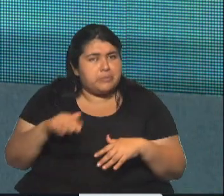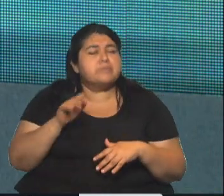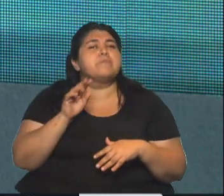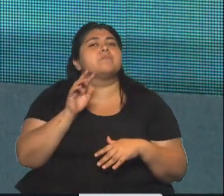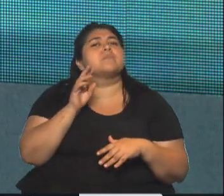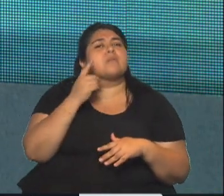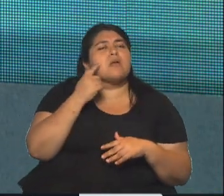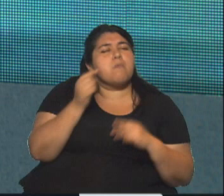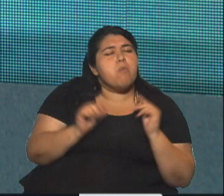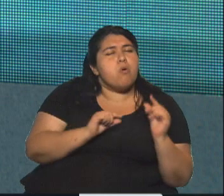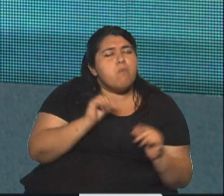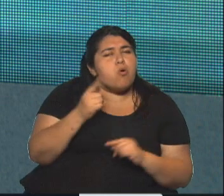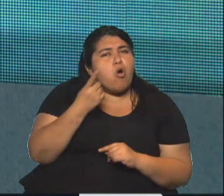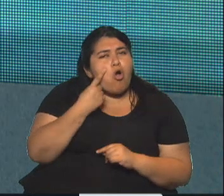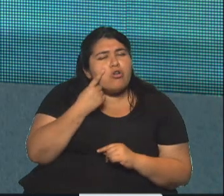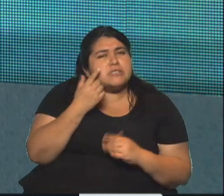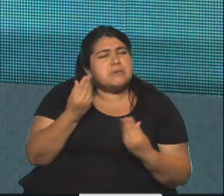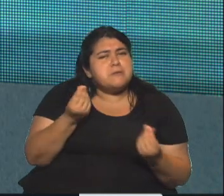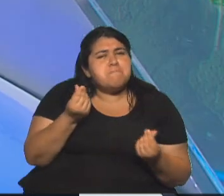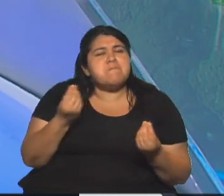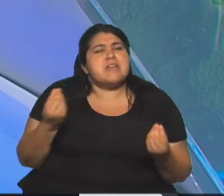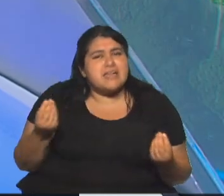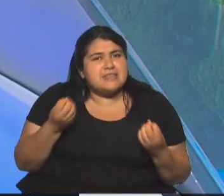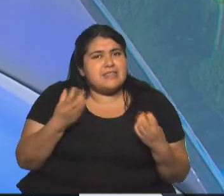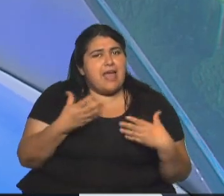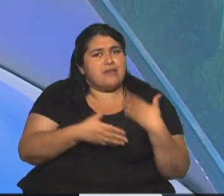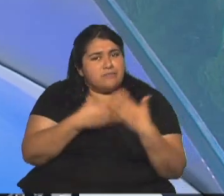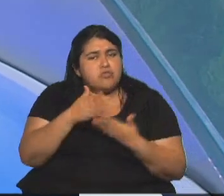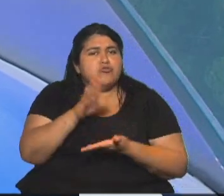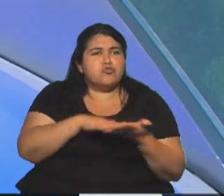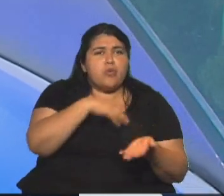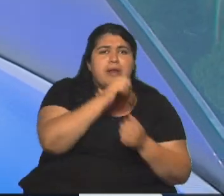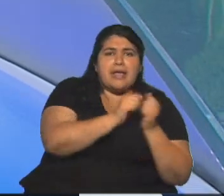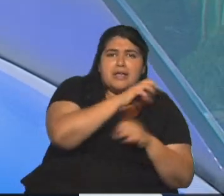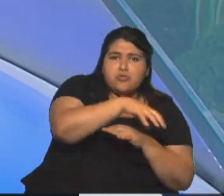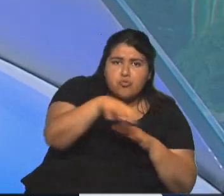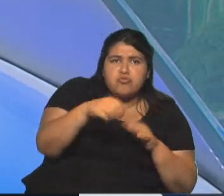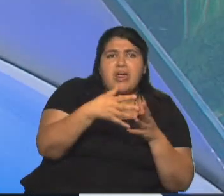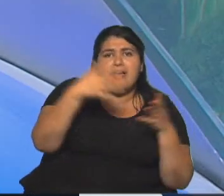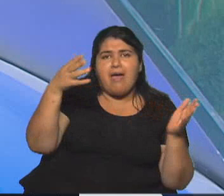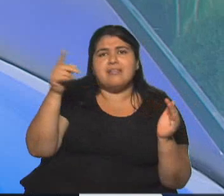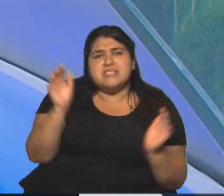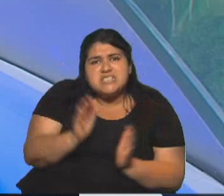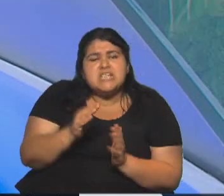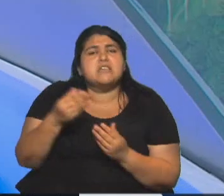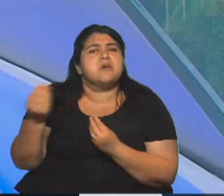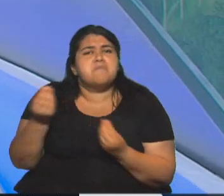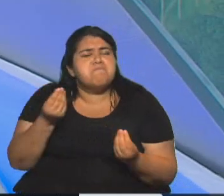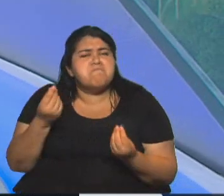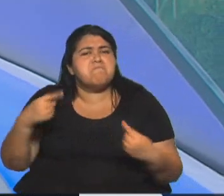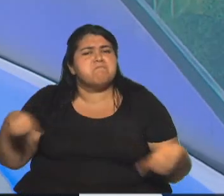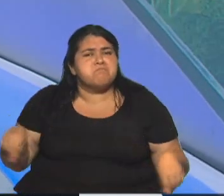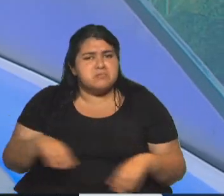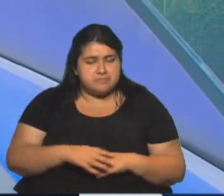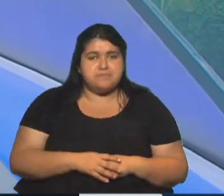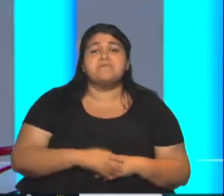significa esto, Rulo. Si estamos hablando de industria pesada, si estamos hablando de grandes empresas, de pequeñas y medianas empresas. Y